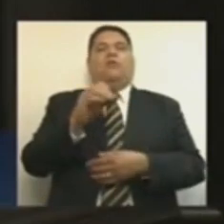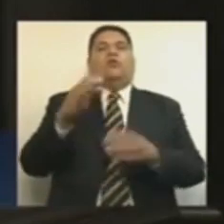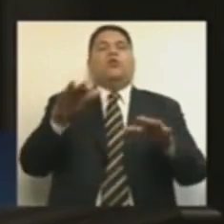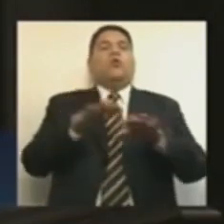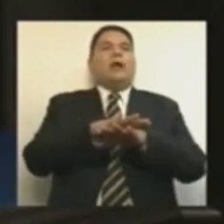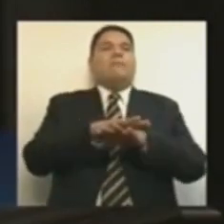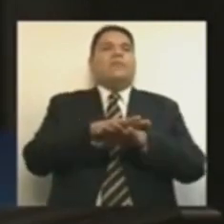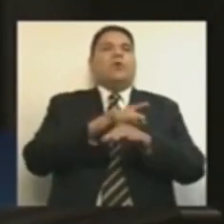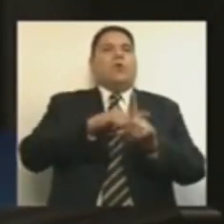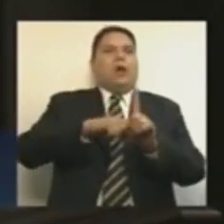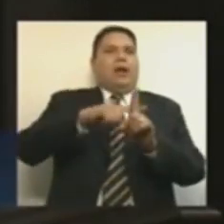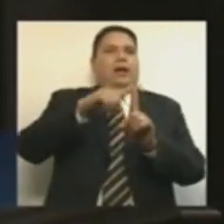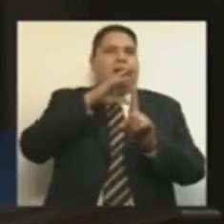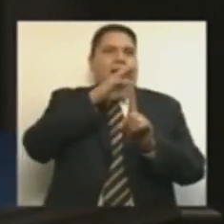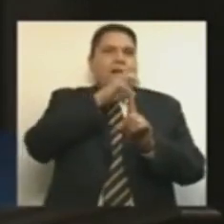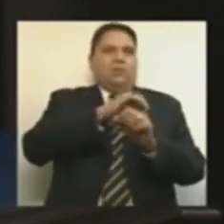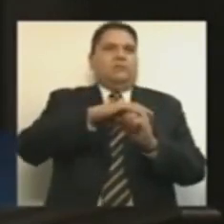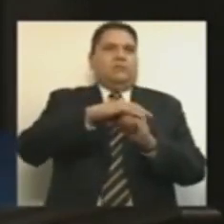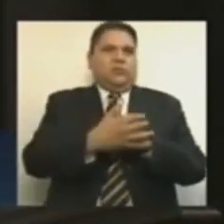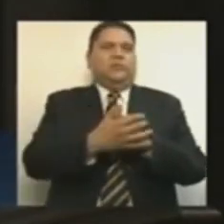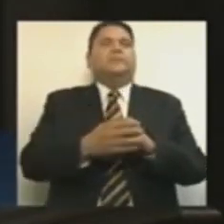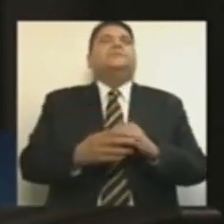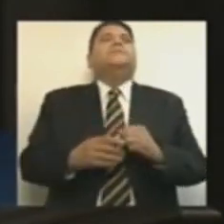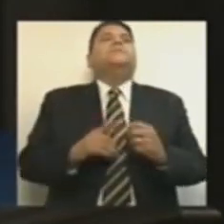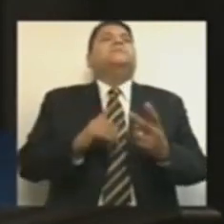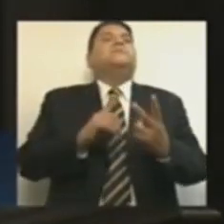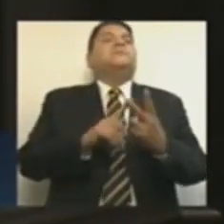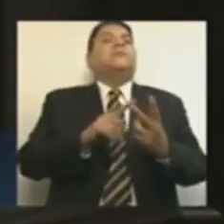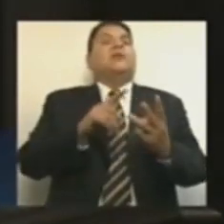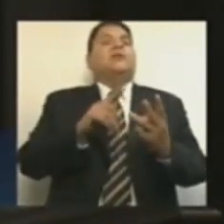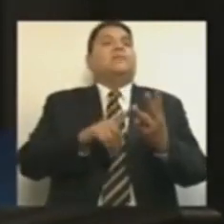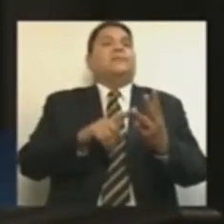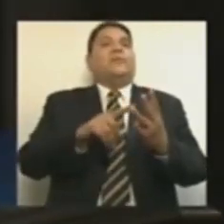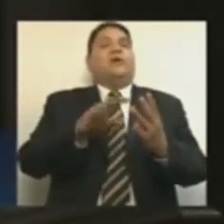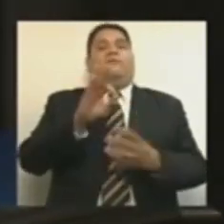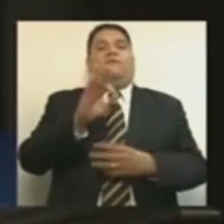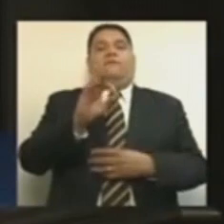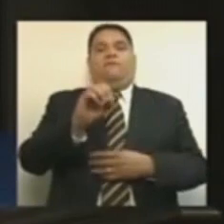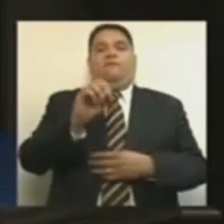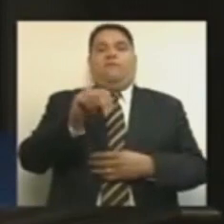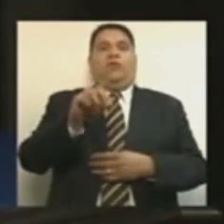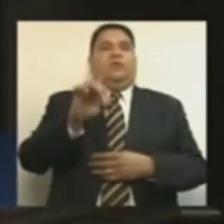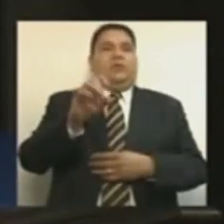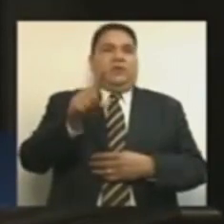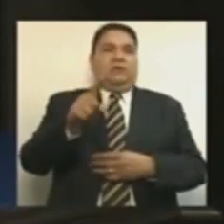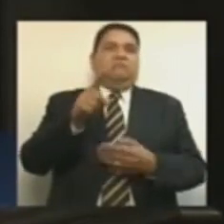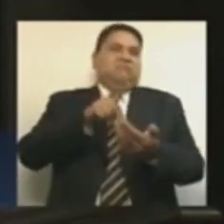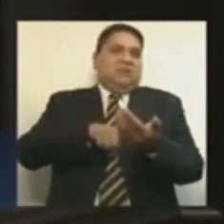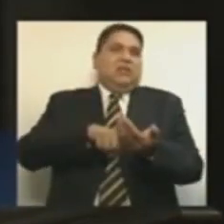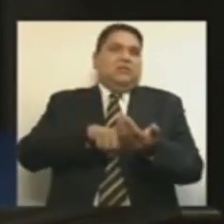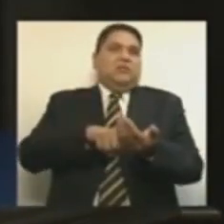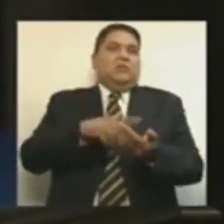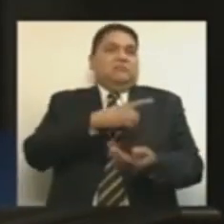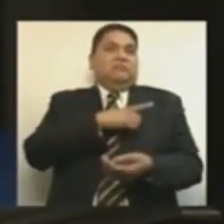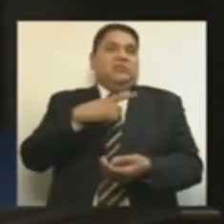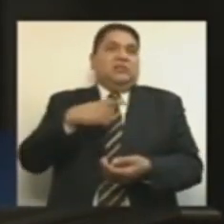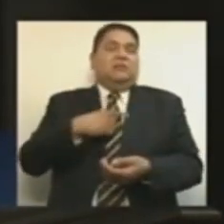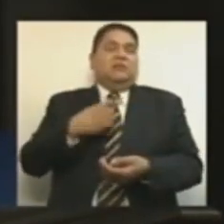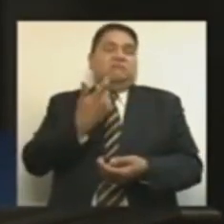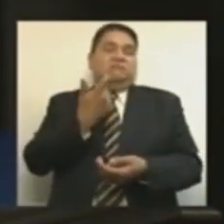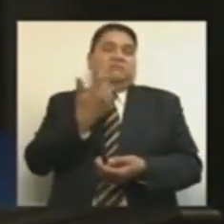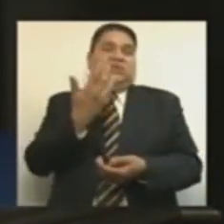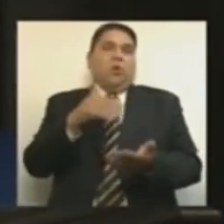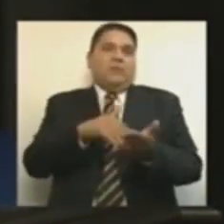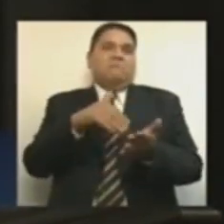compañeros de bancada del Partido Verde, el Fondo de Desastres Naturales, aún con los 5 mil millones de pesos de deuda